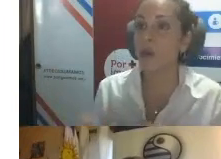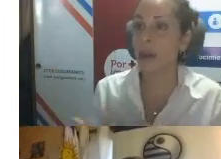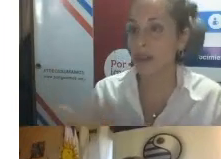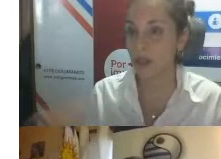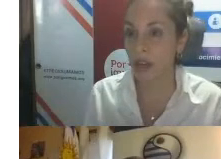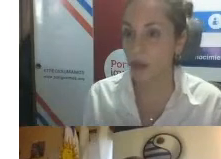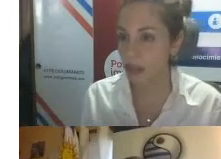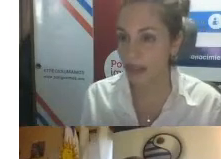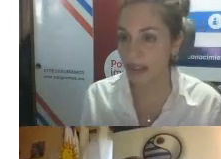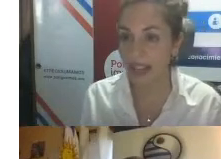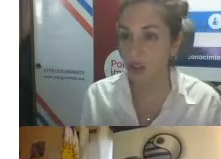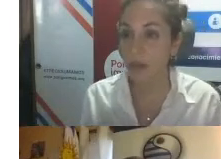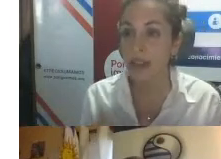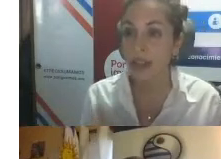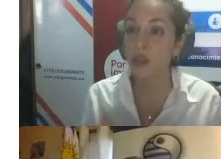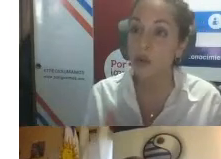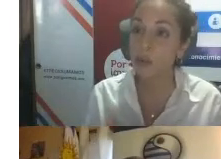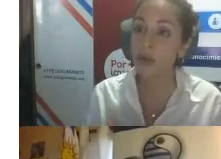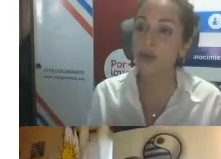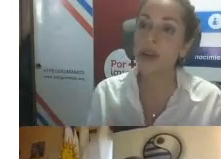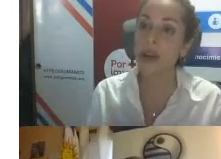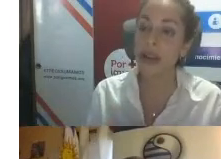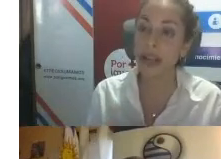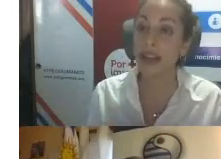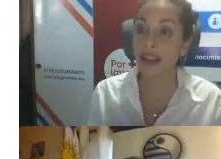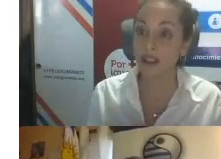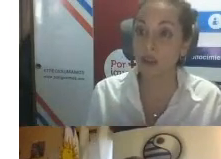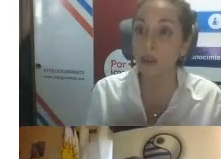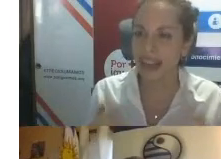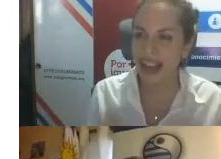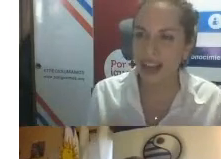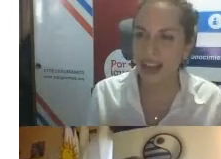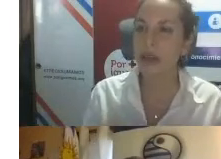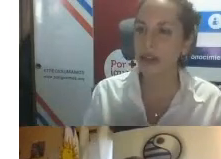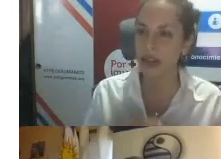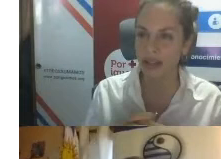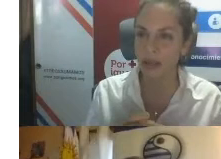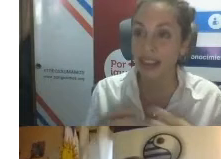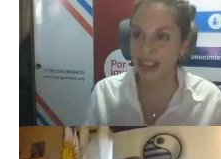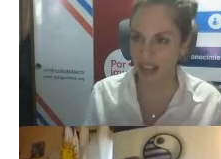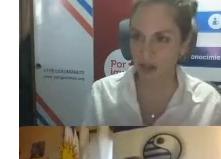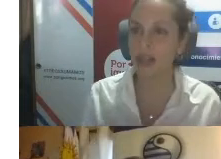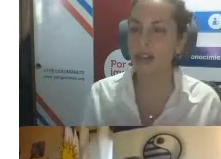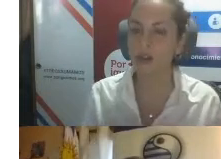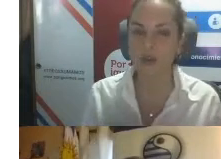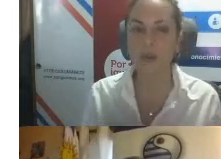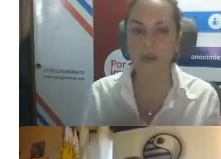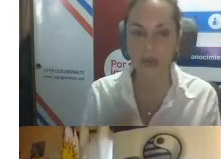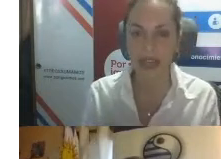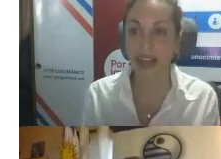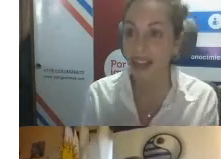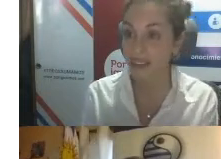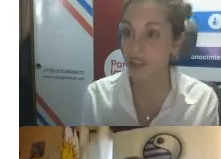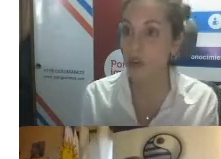no solo para personas con discapacidad, sino para tantos grupos que son vulnerados, que están marginados, de sus